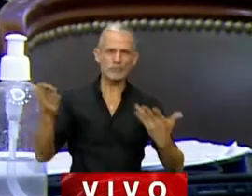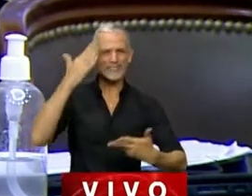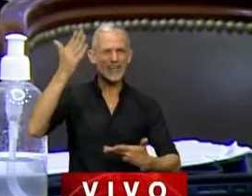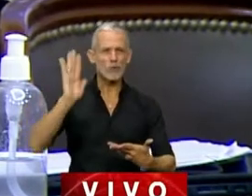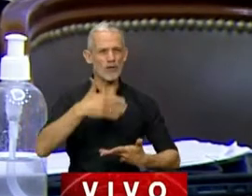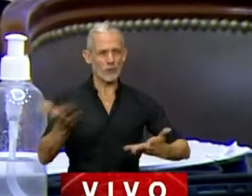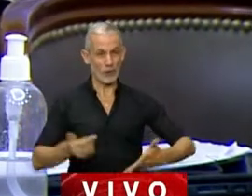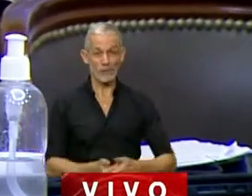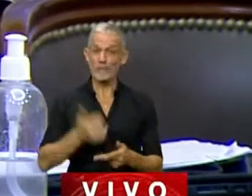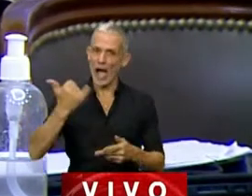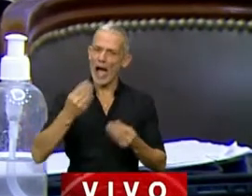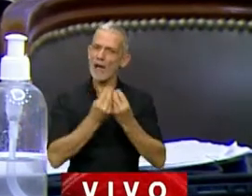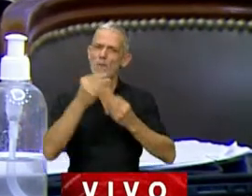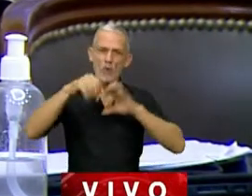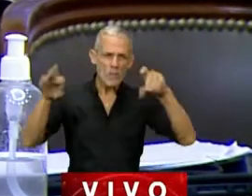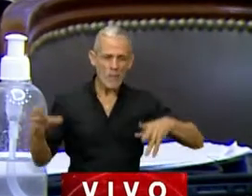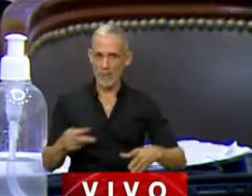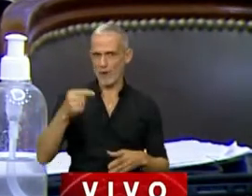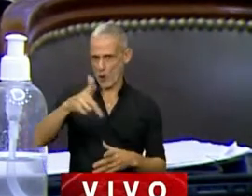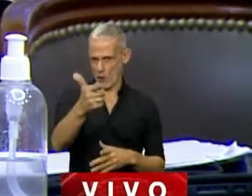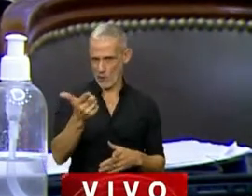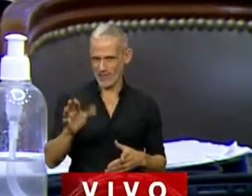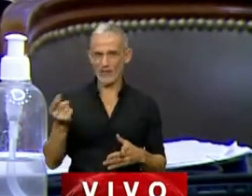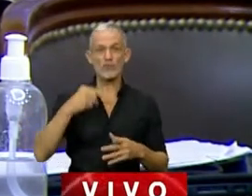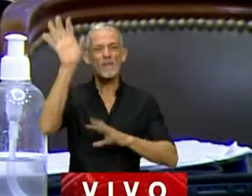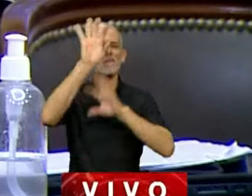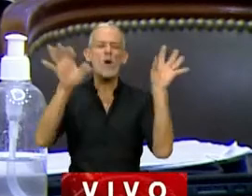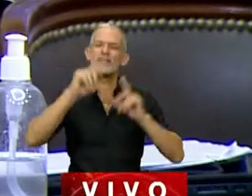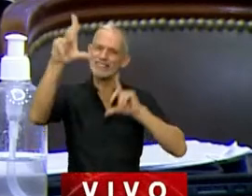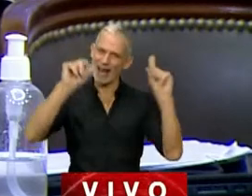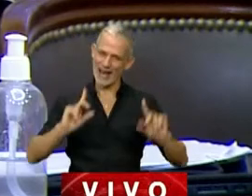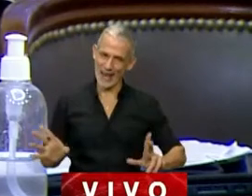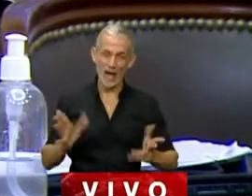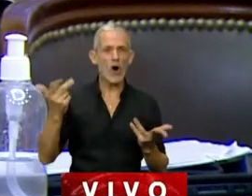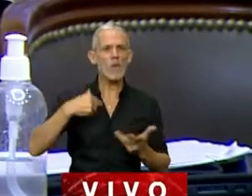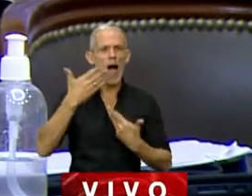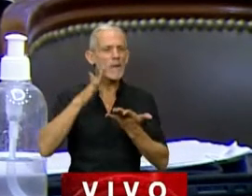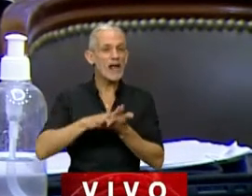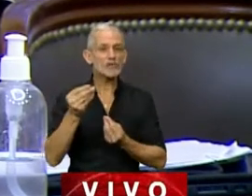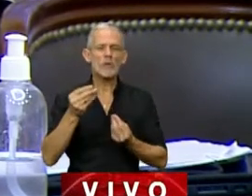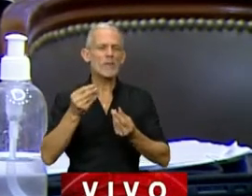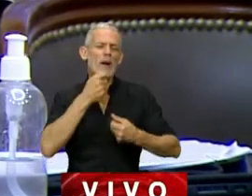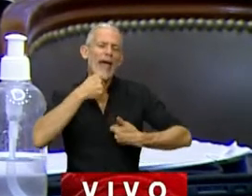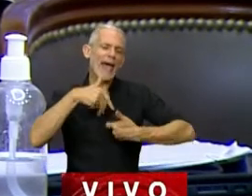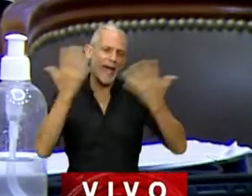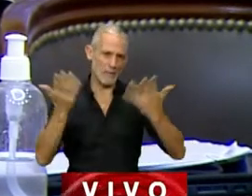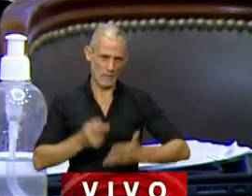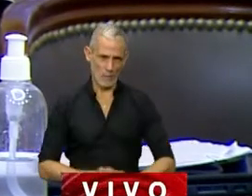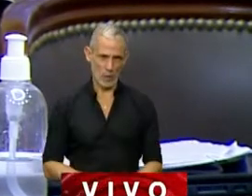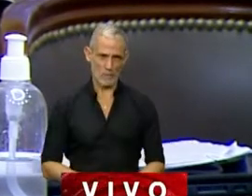Pero también quiero decirles que hay muchos que no están y que son fundamentalmente los del interior. Voy a referirme a modo de ejemplo